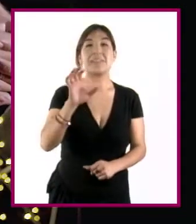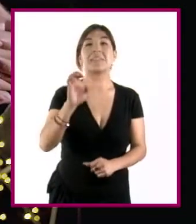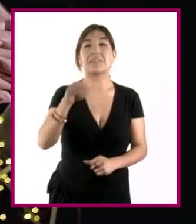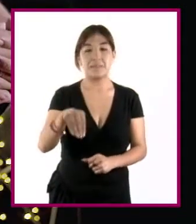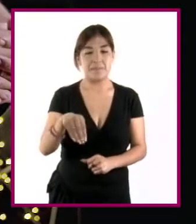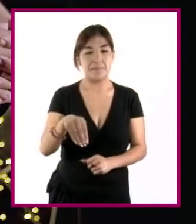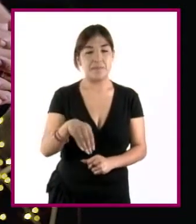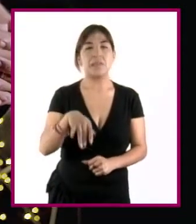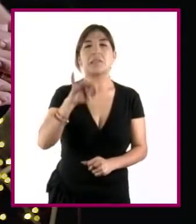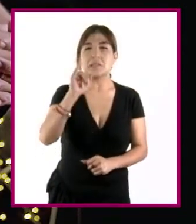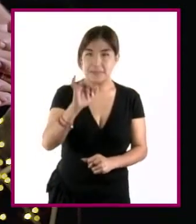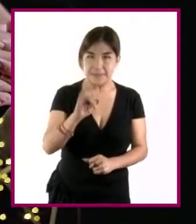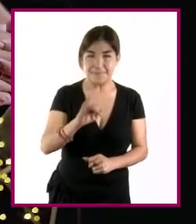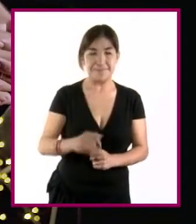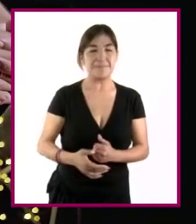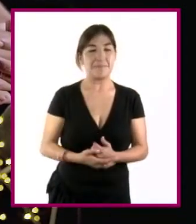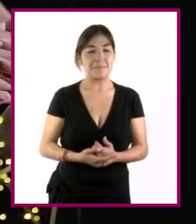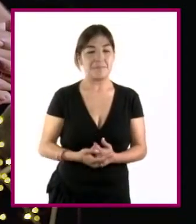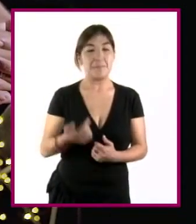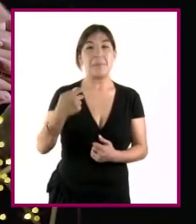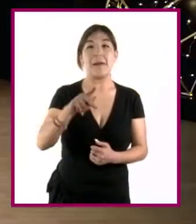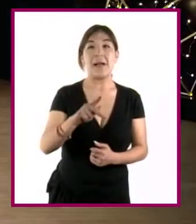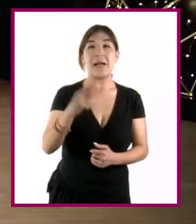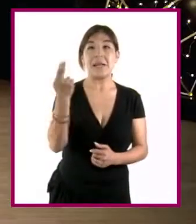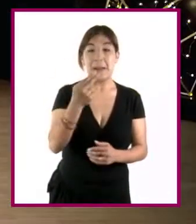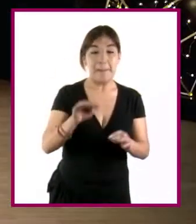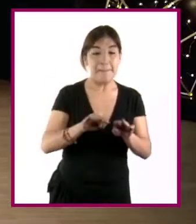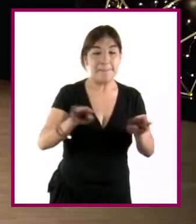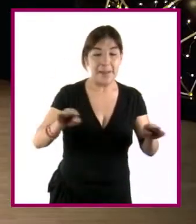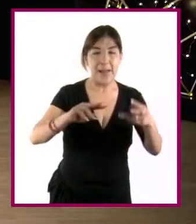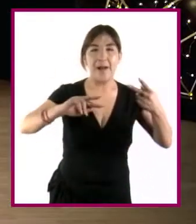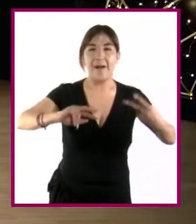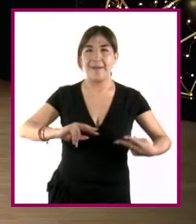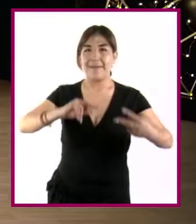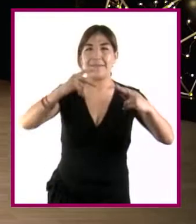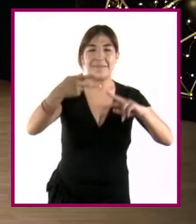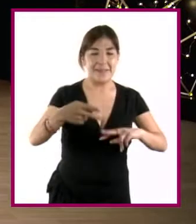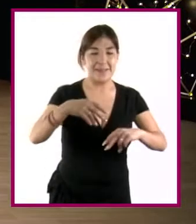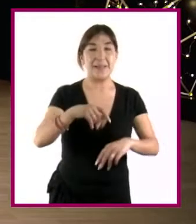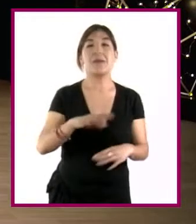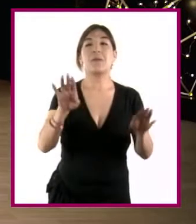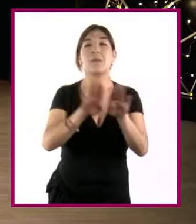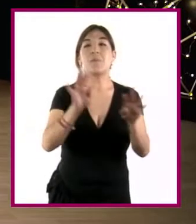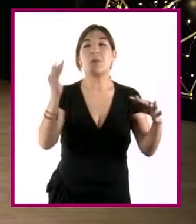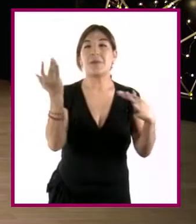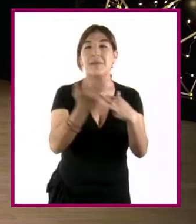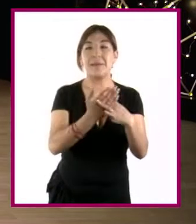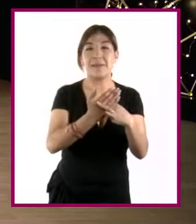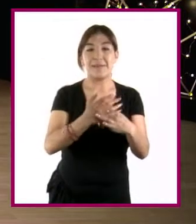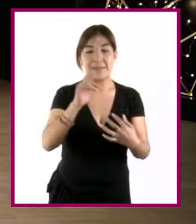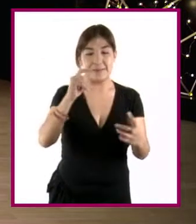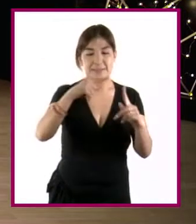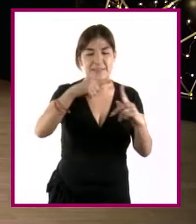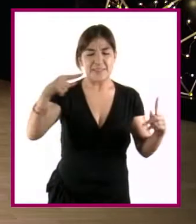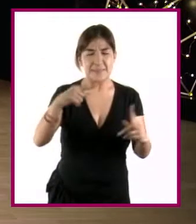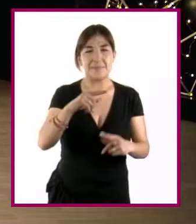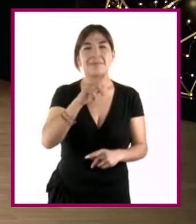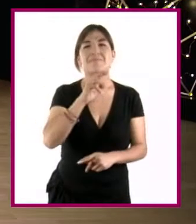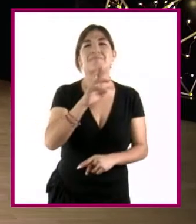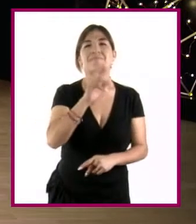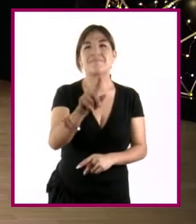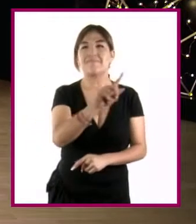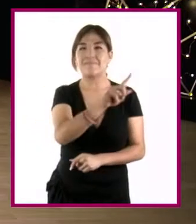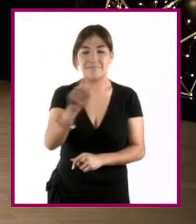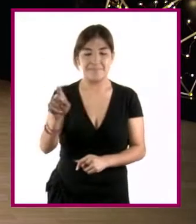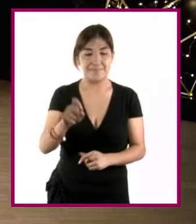Sí, pero como lo necesitamos en metros, lo convertimos. Dividimos el resultado entre 100. Entonces, en la realidad, si